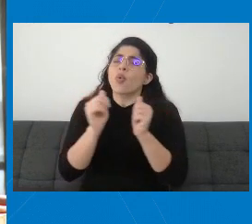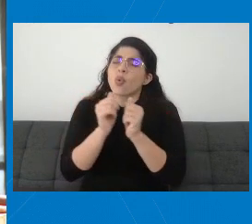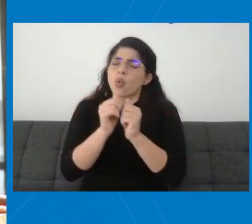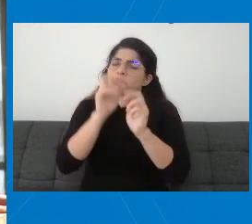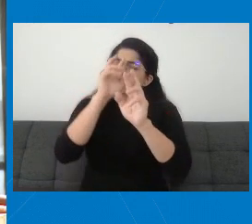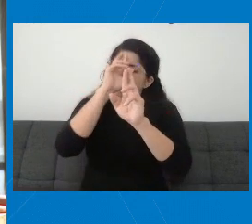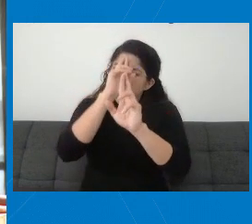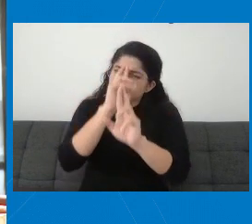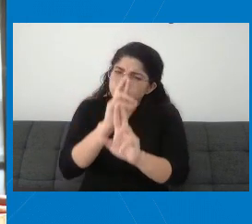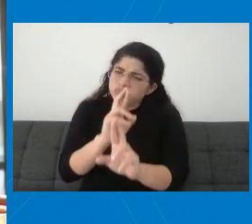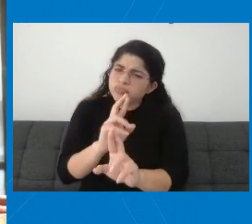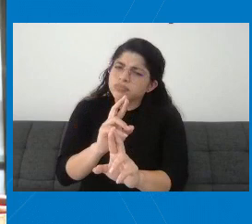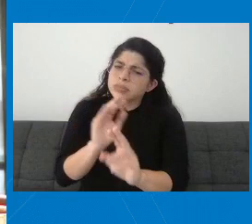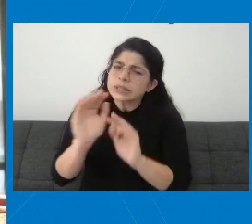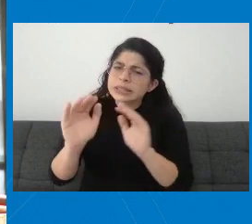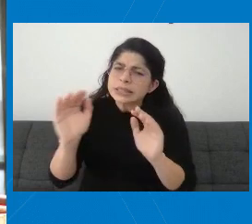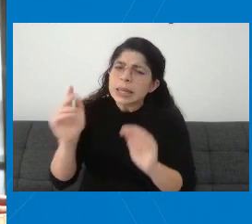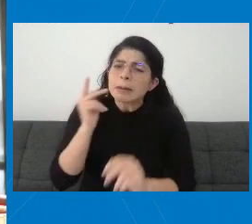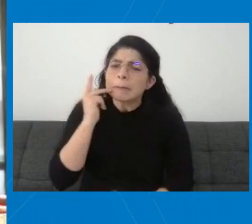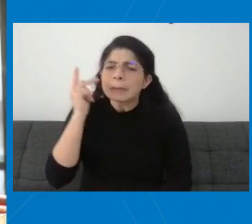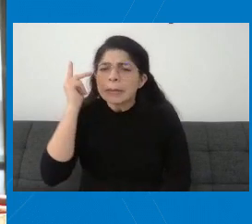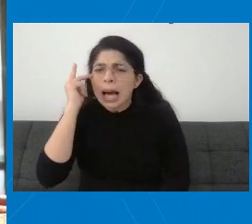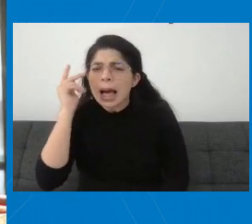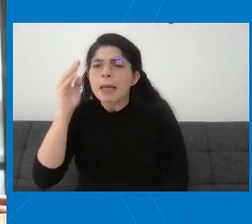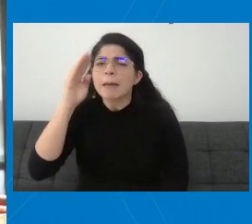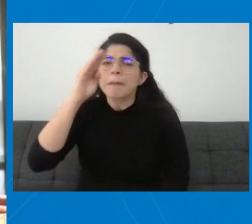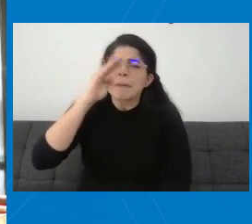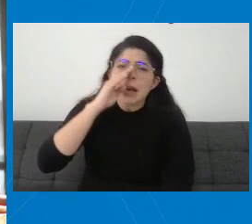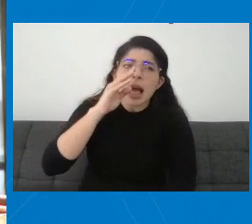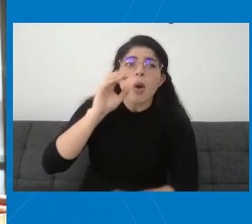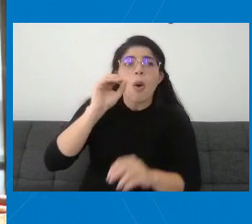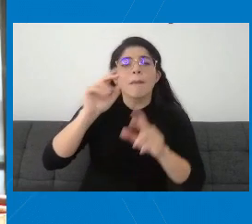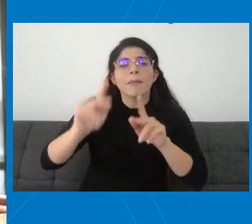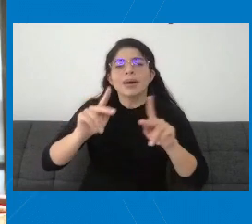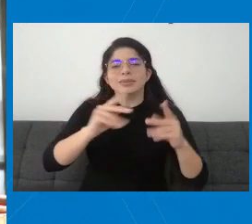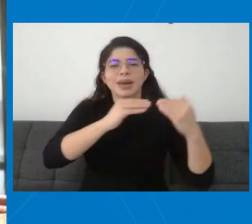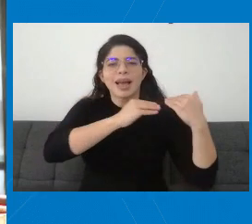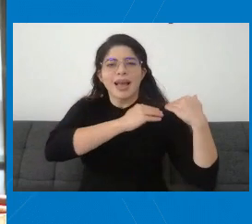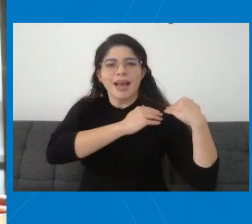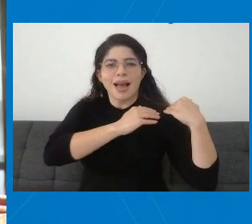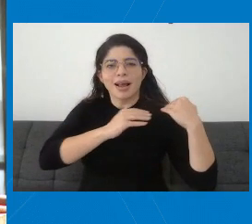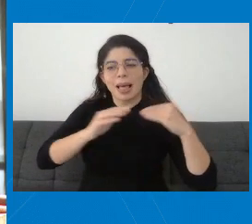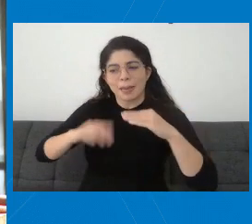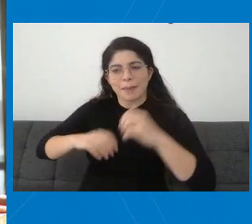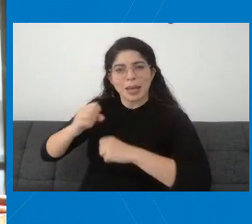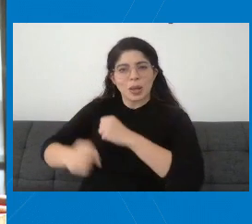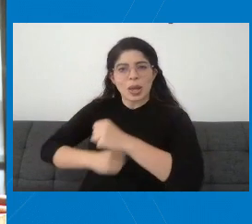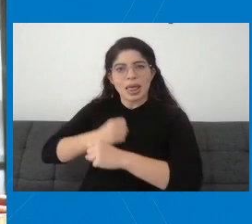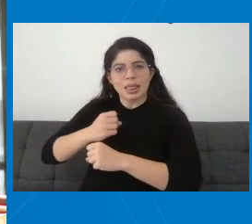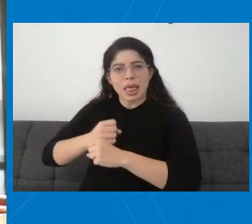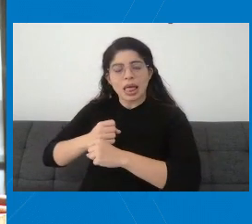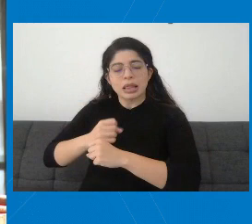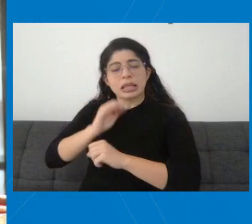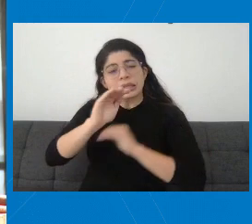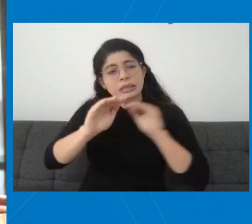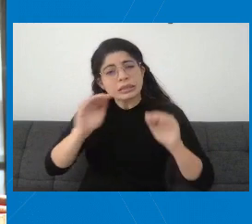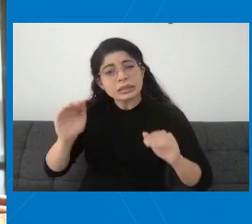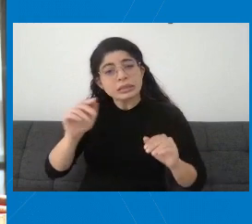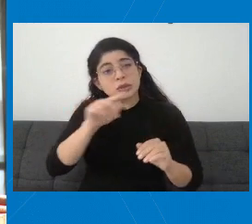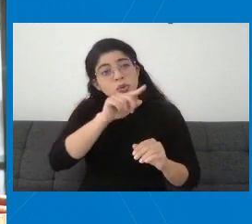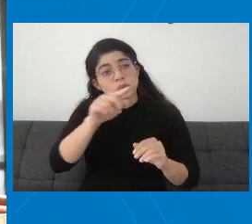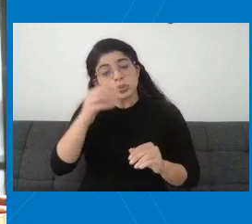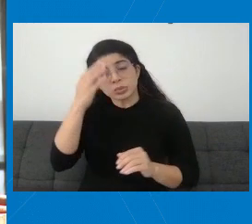a todos los padres, madres y encargados de las personas menores de edad para que a través de la